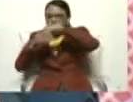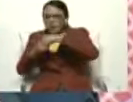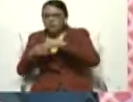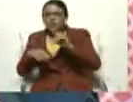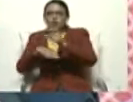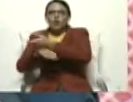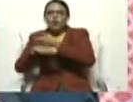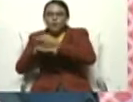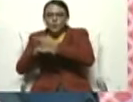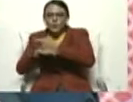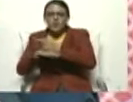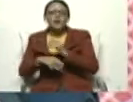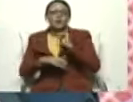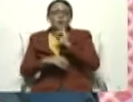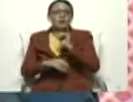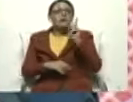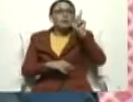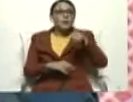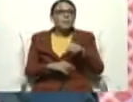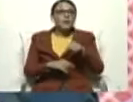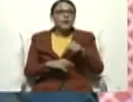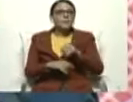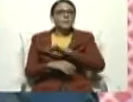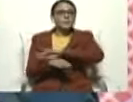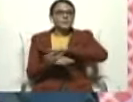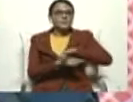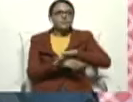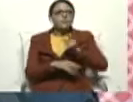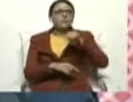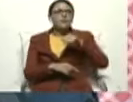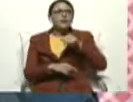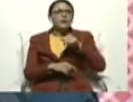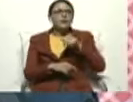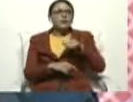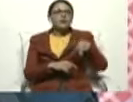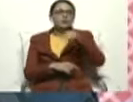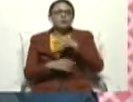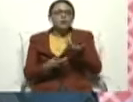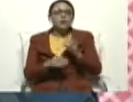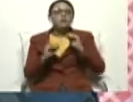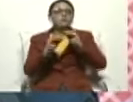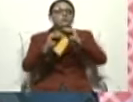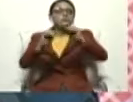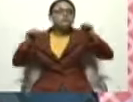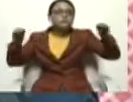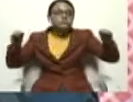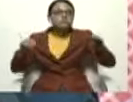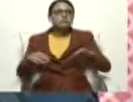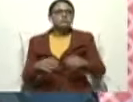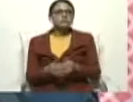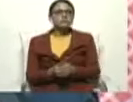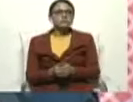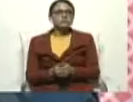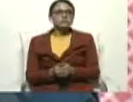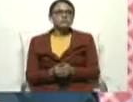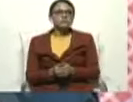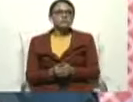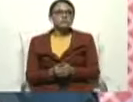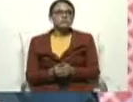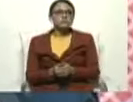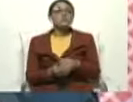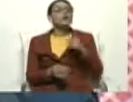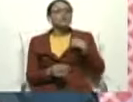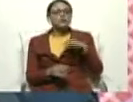particular de convocar la invitación a la Unión